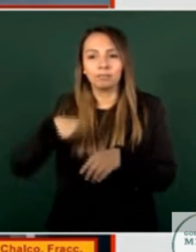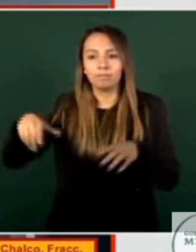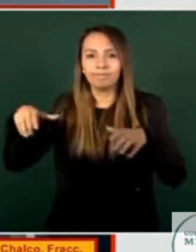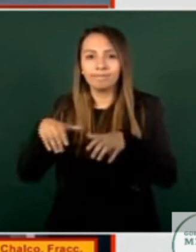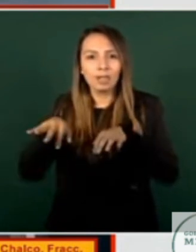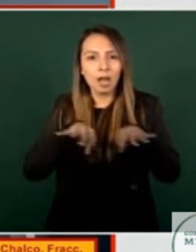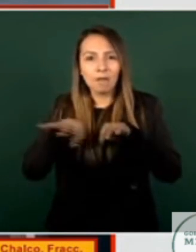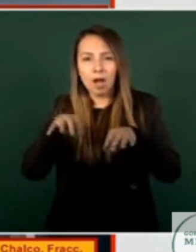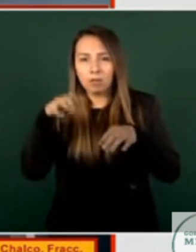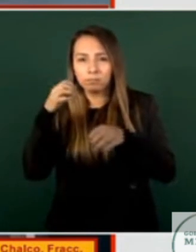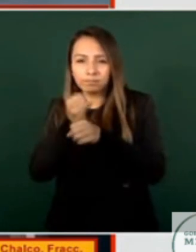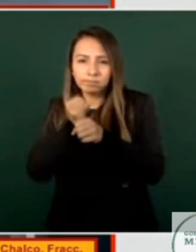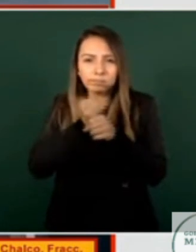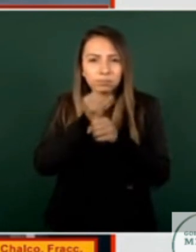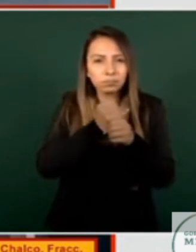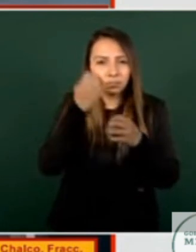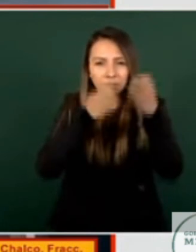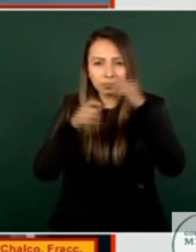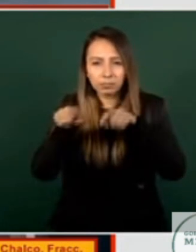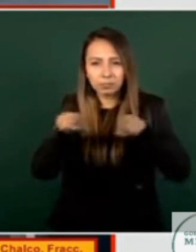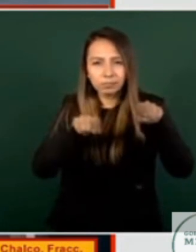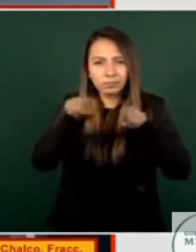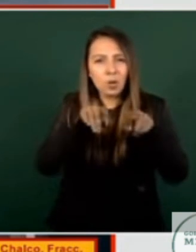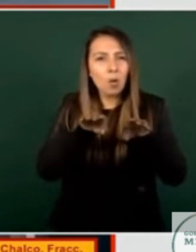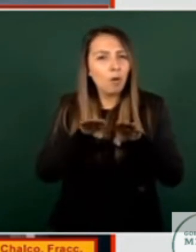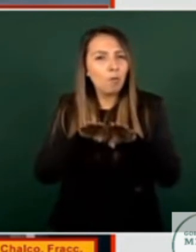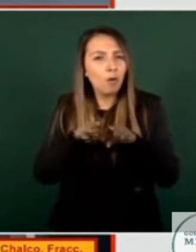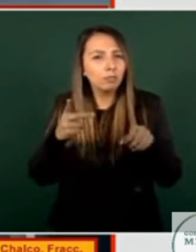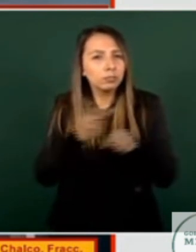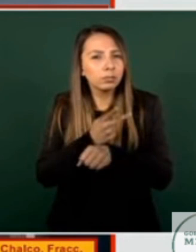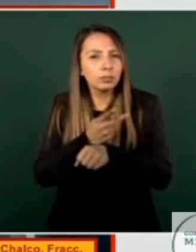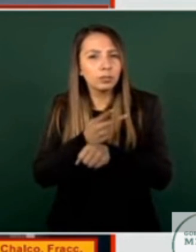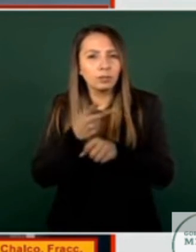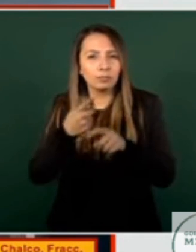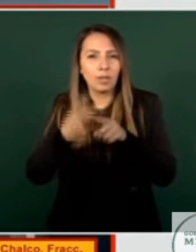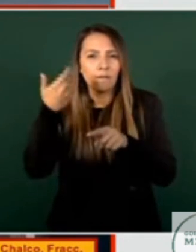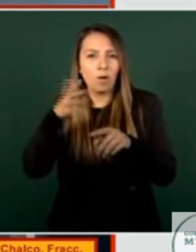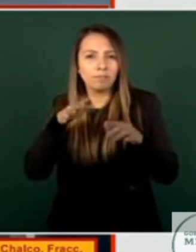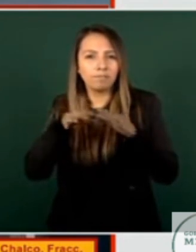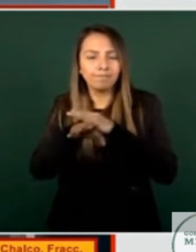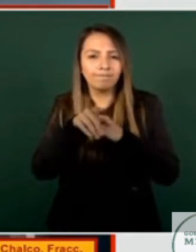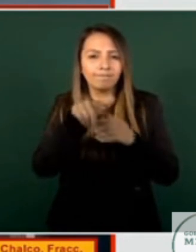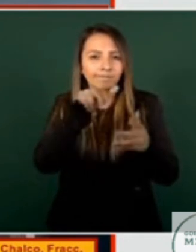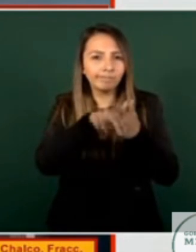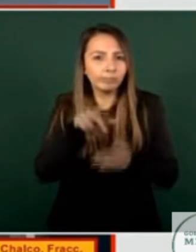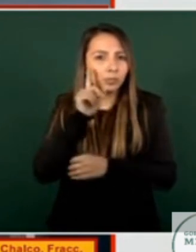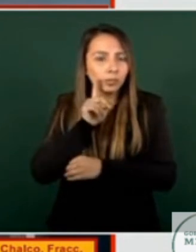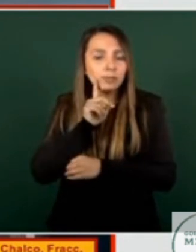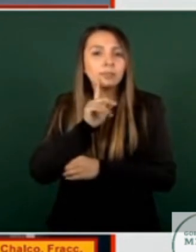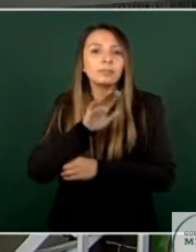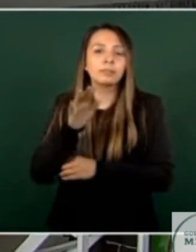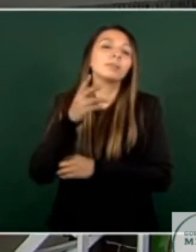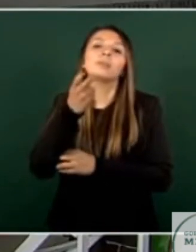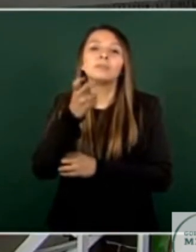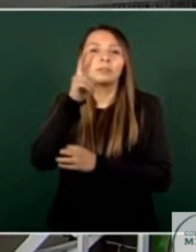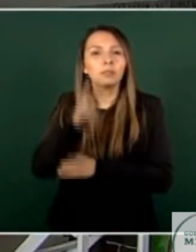determinar la ruta y el modus operandi que siguieron los perpetradores aquí queremos reconocer el apoyo